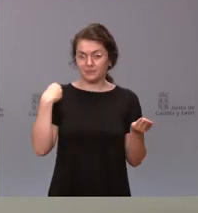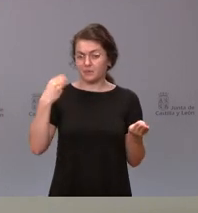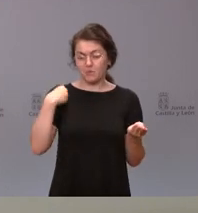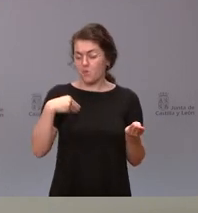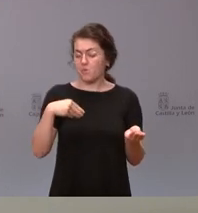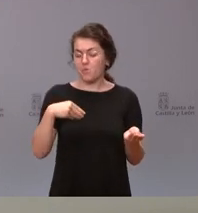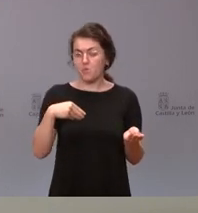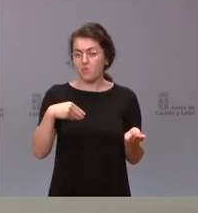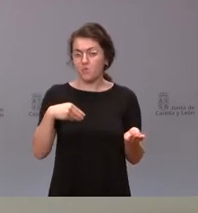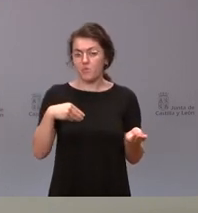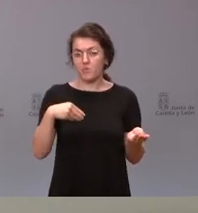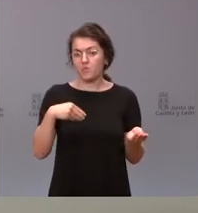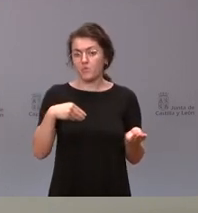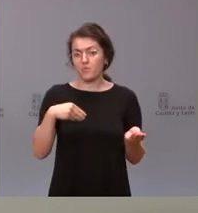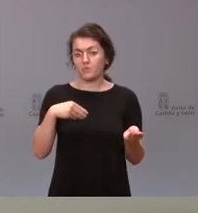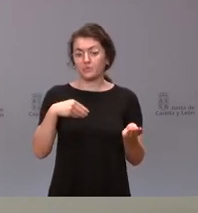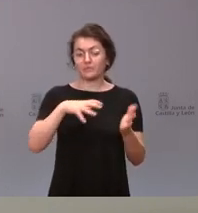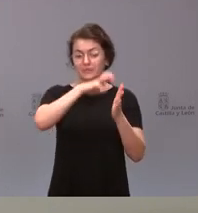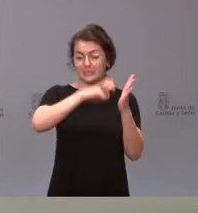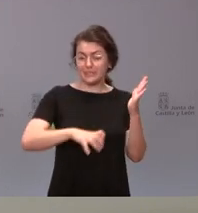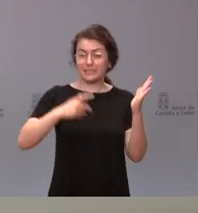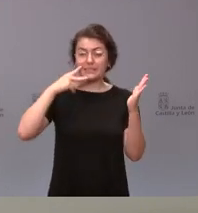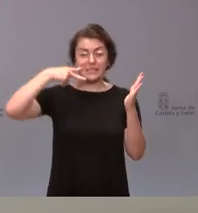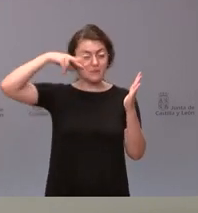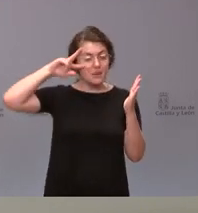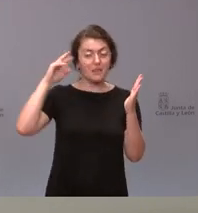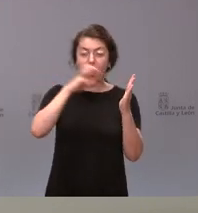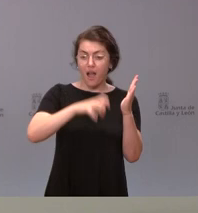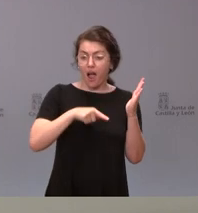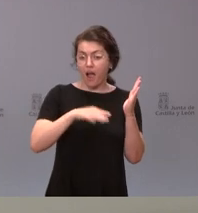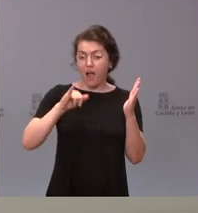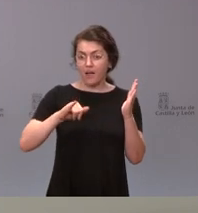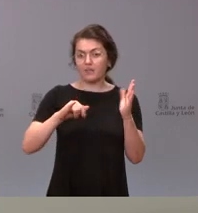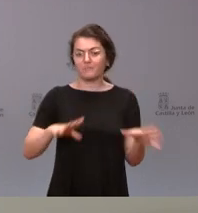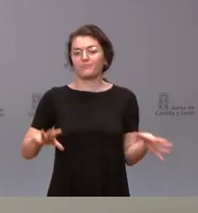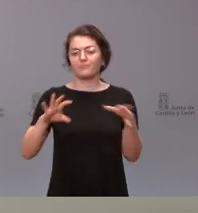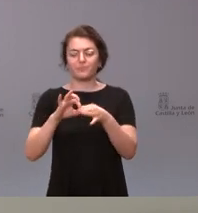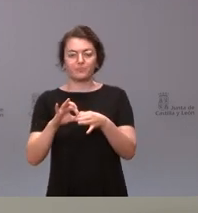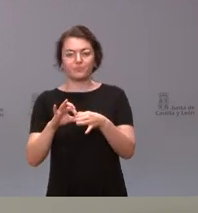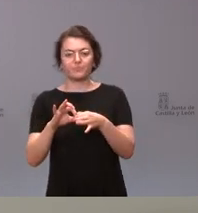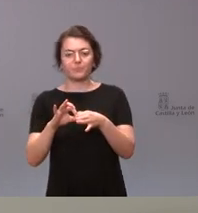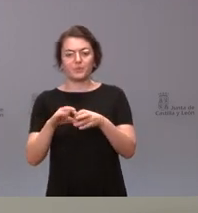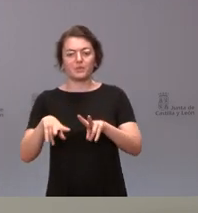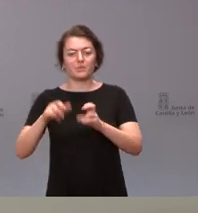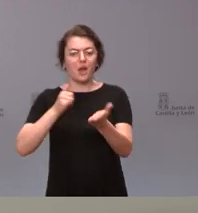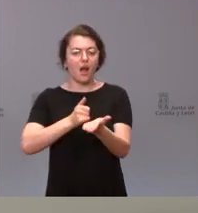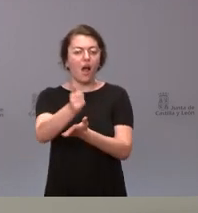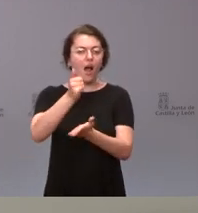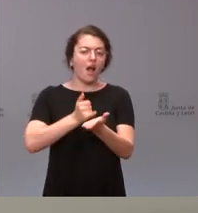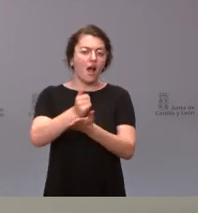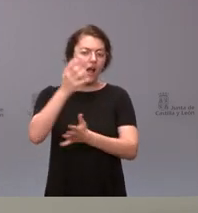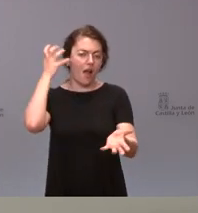por tanto, el detalle de cuál es su experiencia profesional, que ha sido siempre muy vinculada al mundo agrario y al mundo